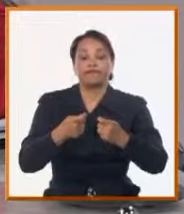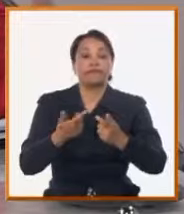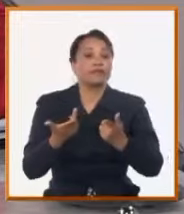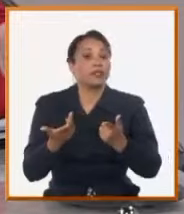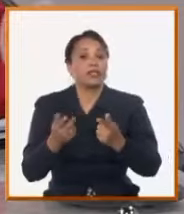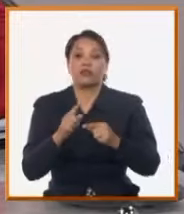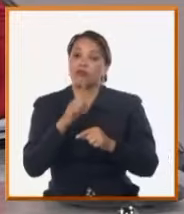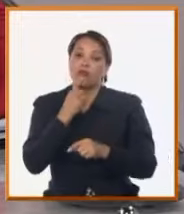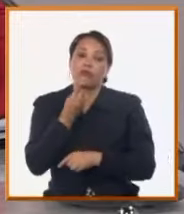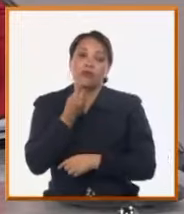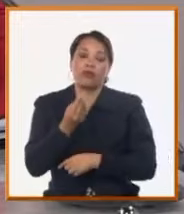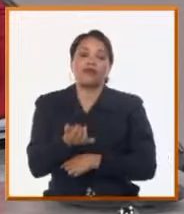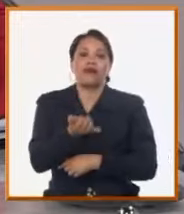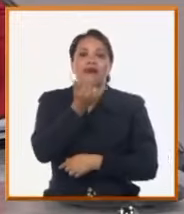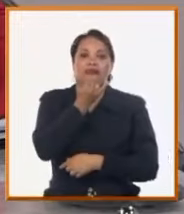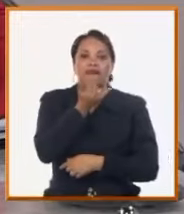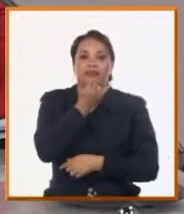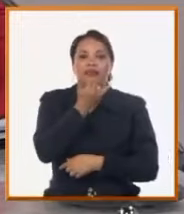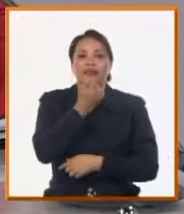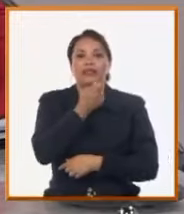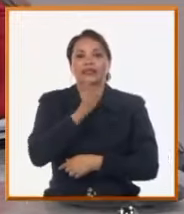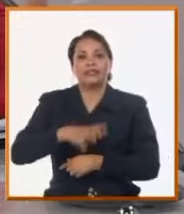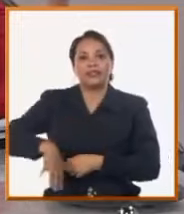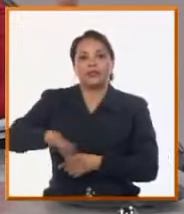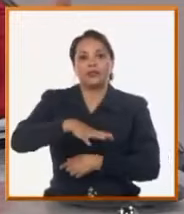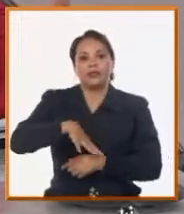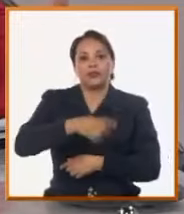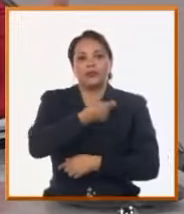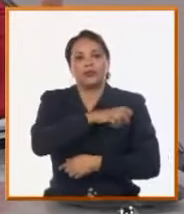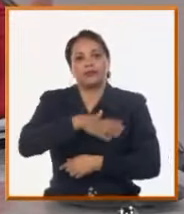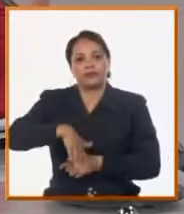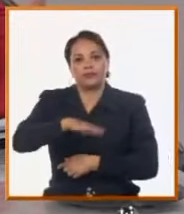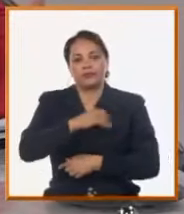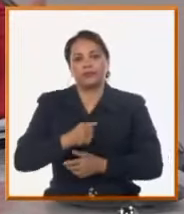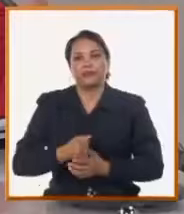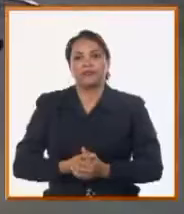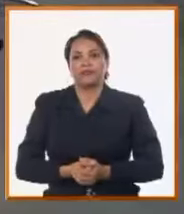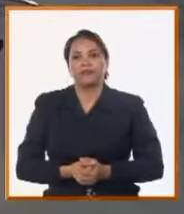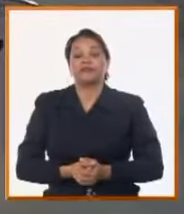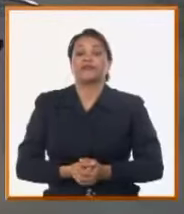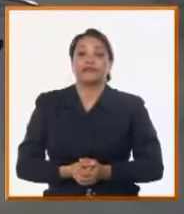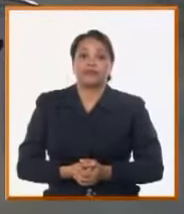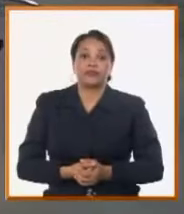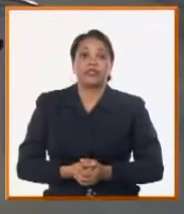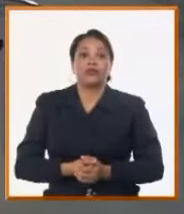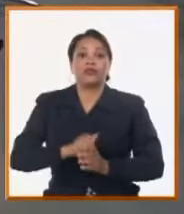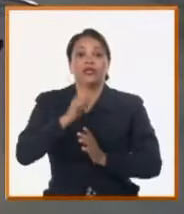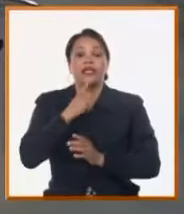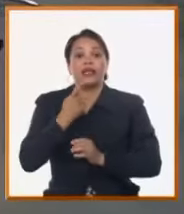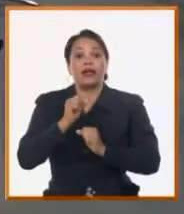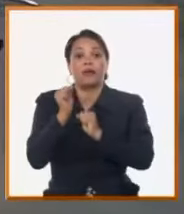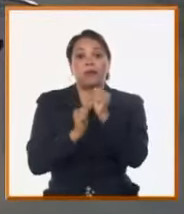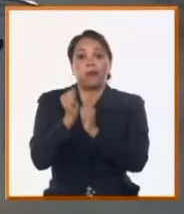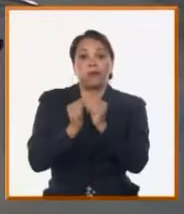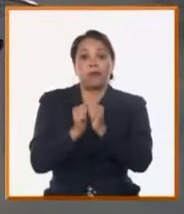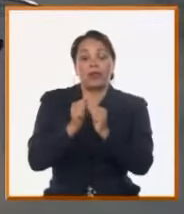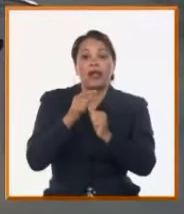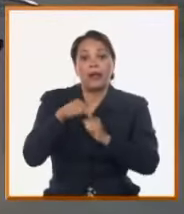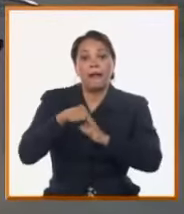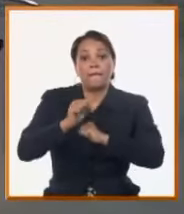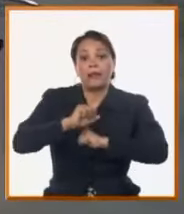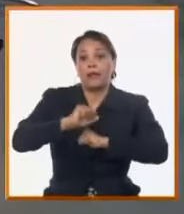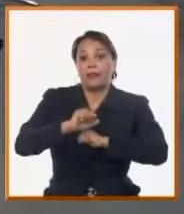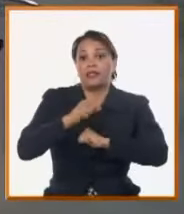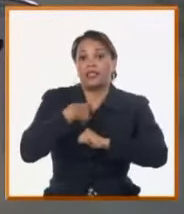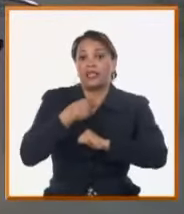averiado, y eso por supuesto trajo situaciones muy marcadas en el lugar. planta desalinizadora, entonces fuera de servicio. Y la planta desalinizadora, que tenemos tres en este caso en La